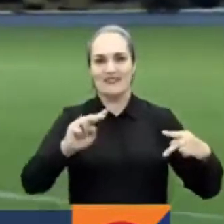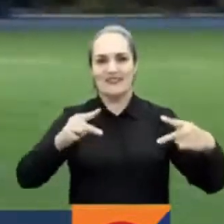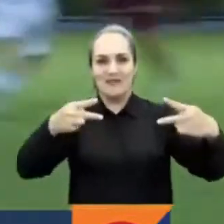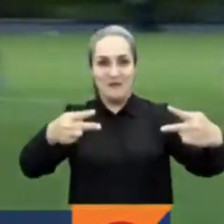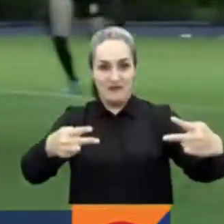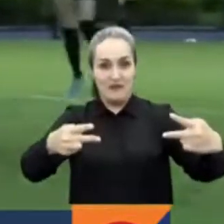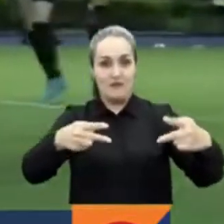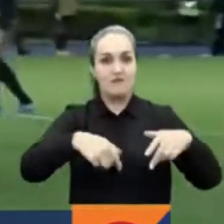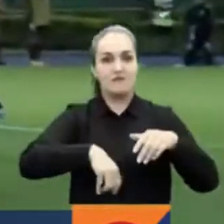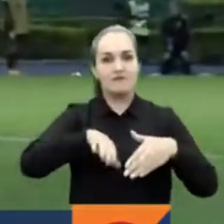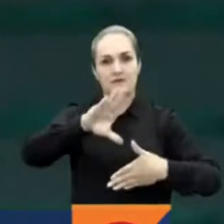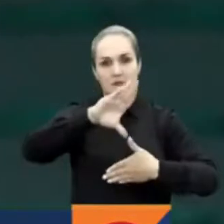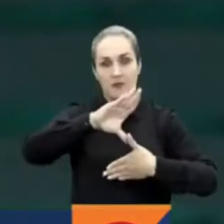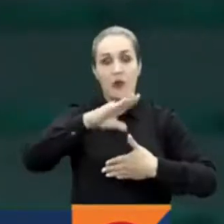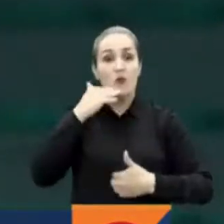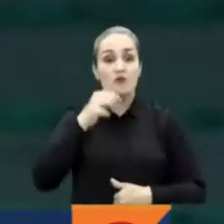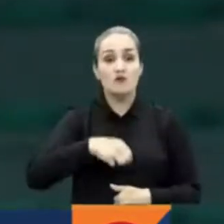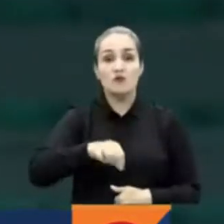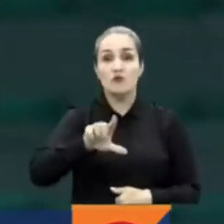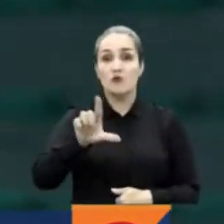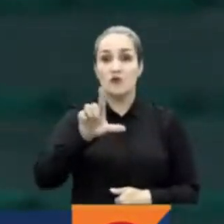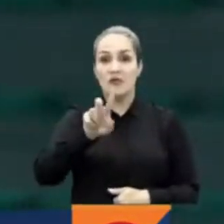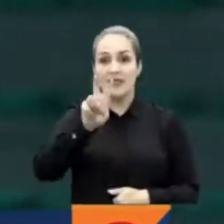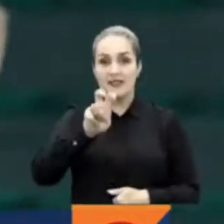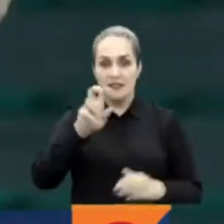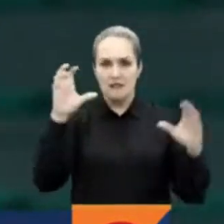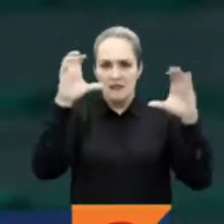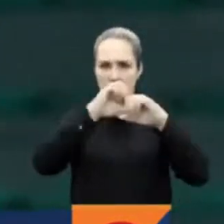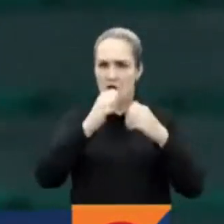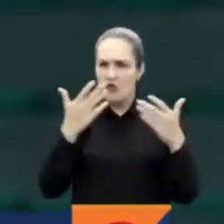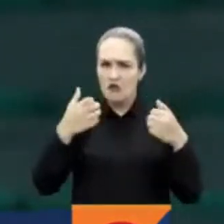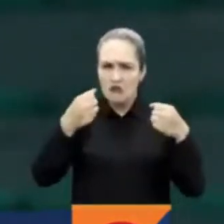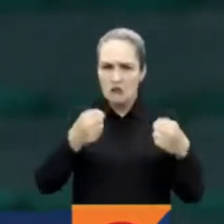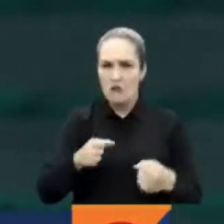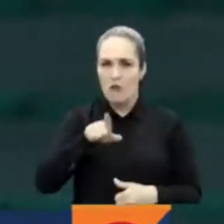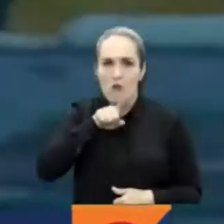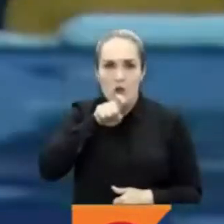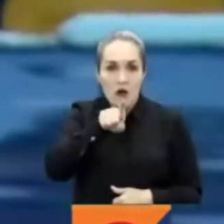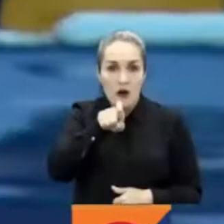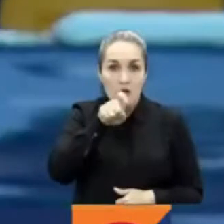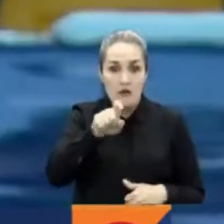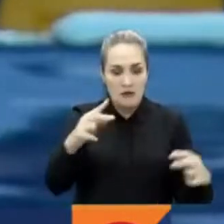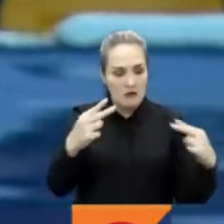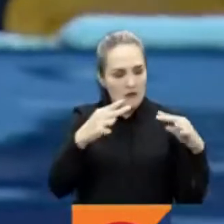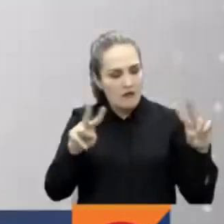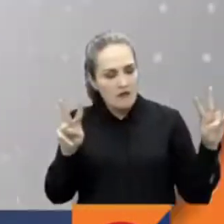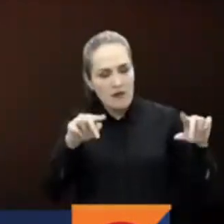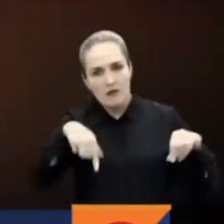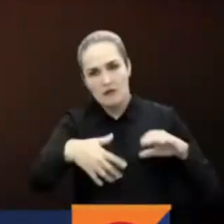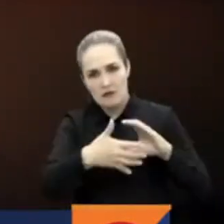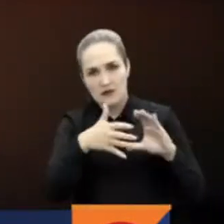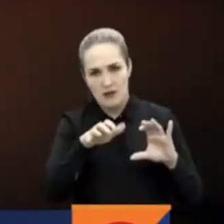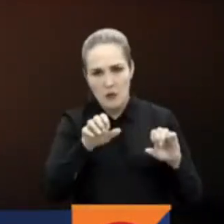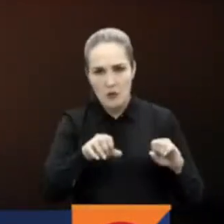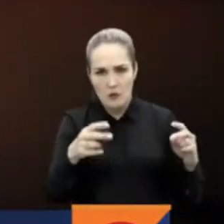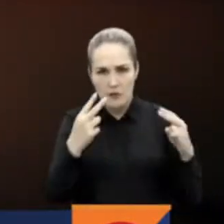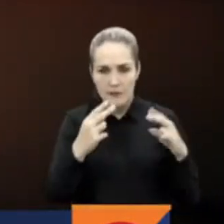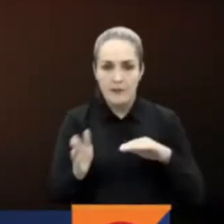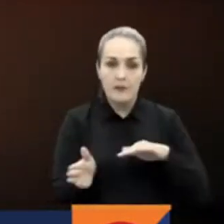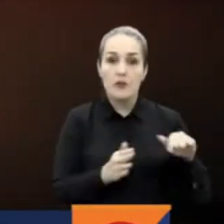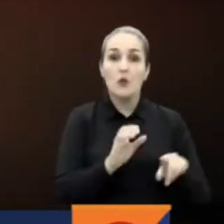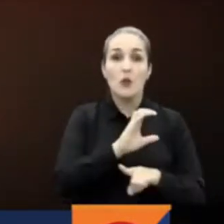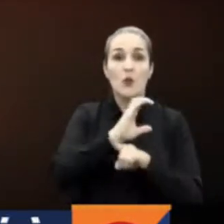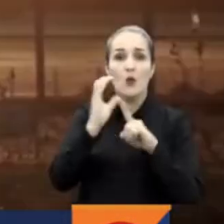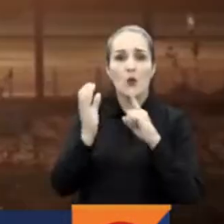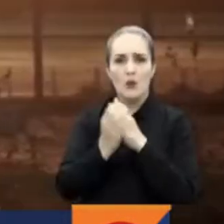El partido es el lunes a las 7 de la noche en Bucaramanga. El juego será transmitido por Señal Colombia. Y en Cultura